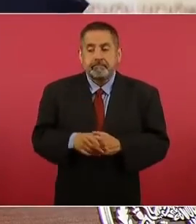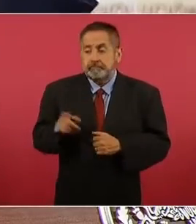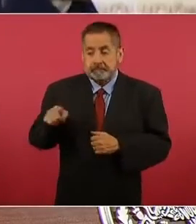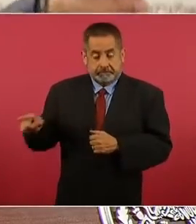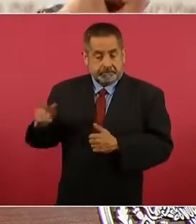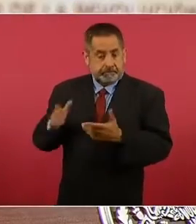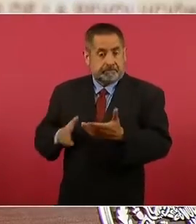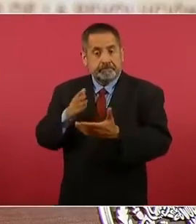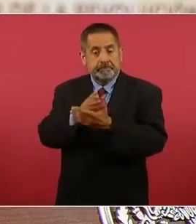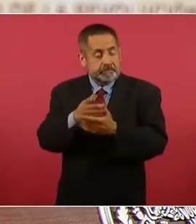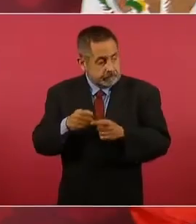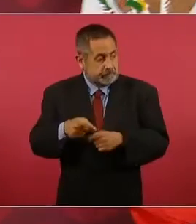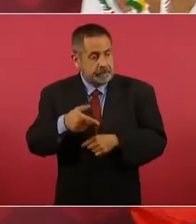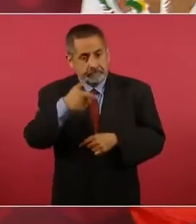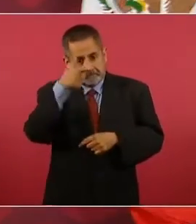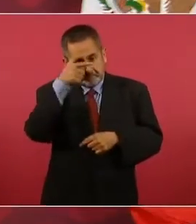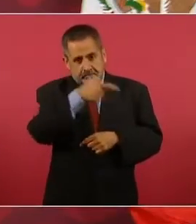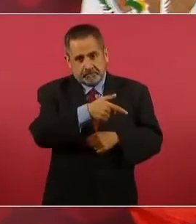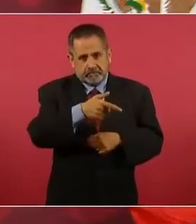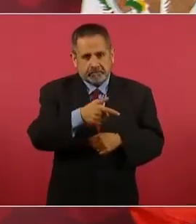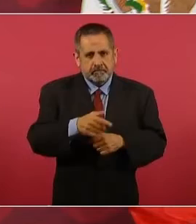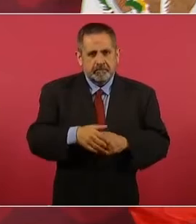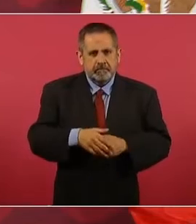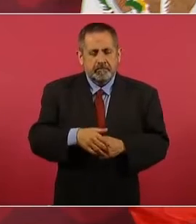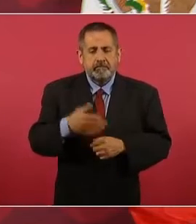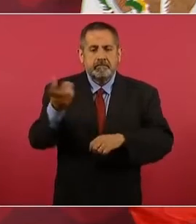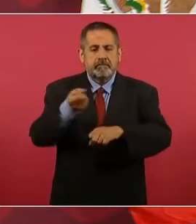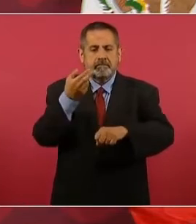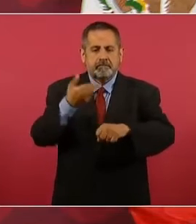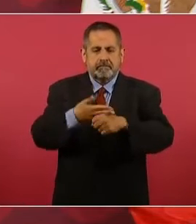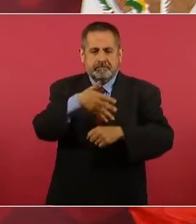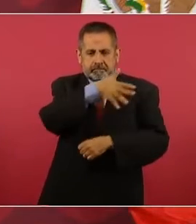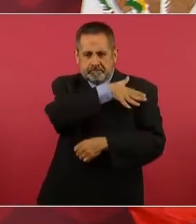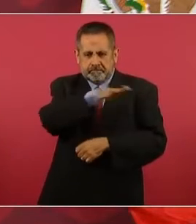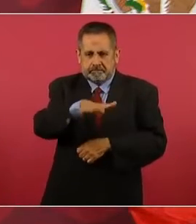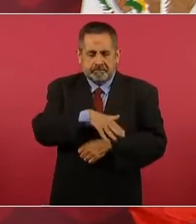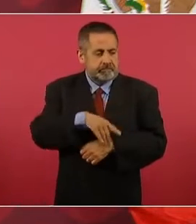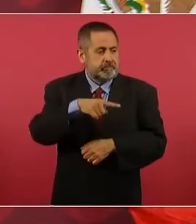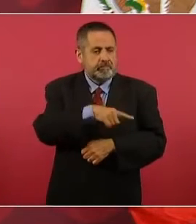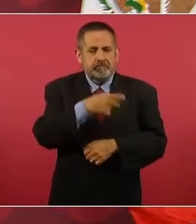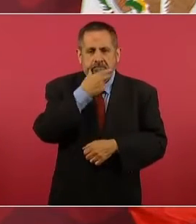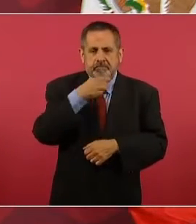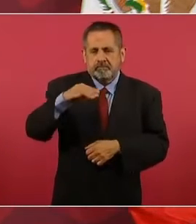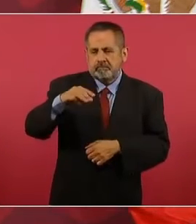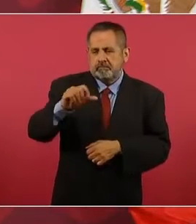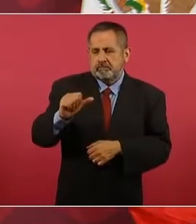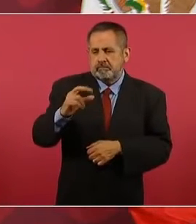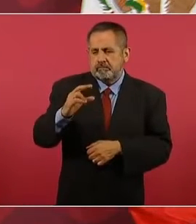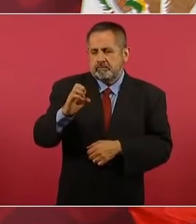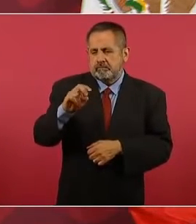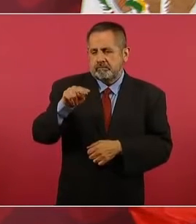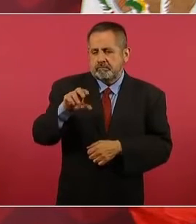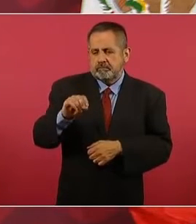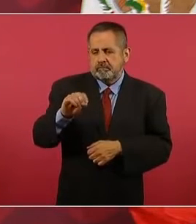y estaba bajando el general secretario Marcelino García Barragán